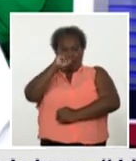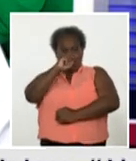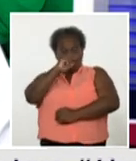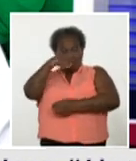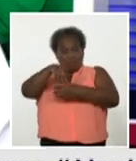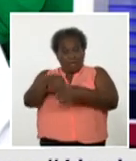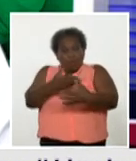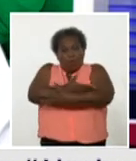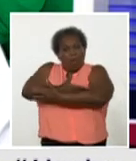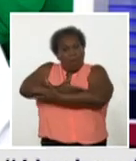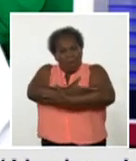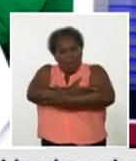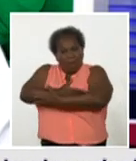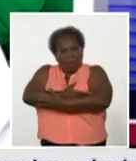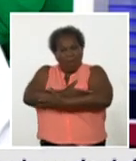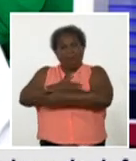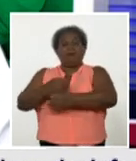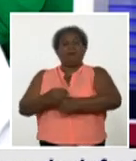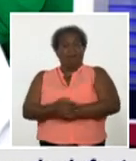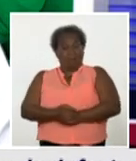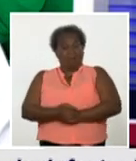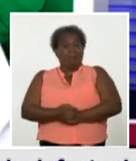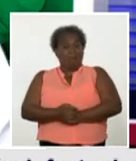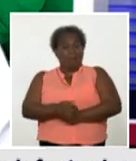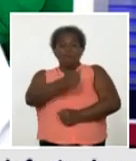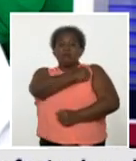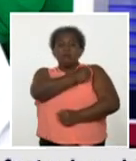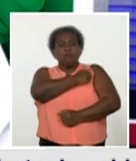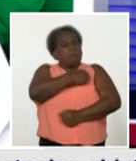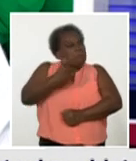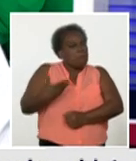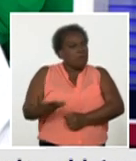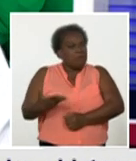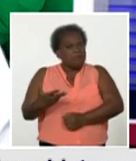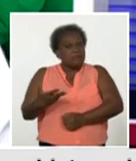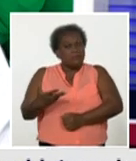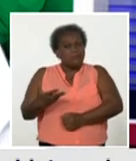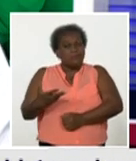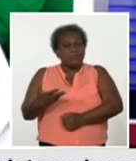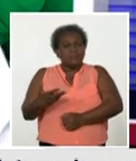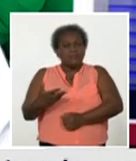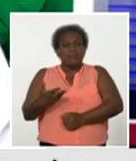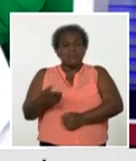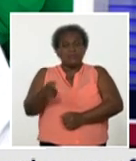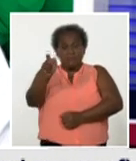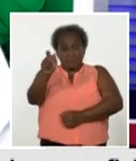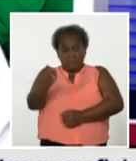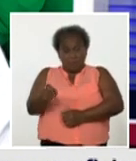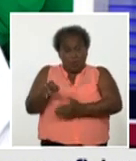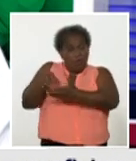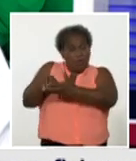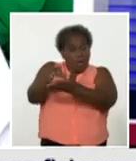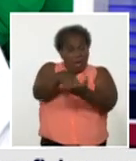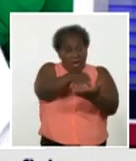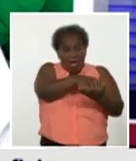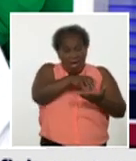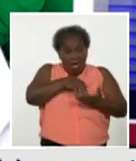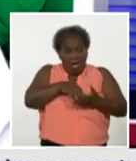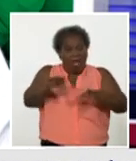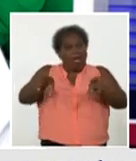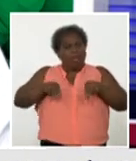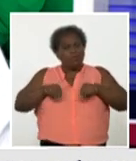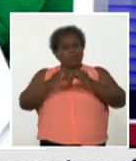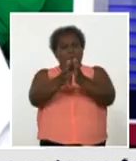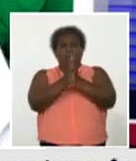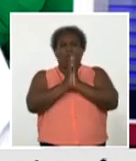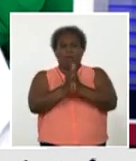Habana. Lo hacemos con el sentido de que realmente en cada lugar se adopten las medidas para que